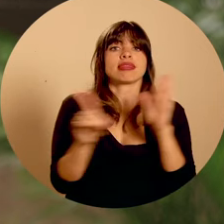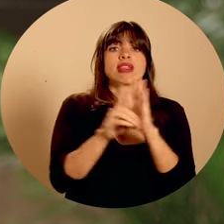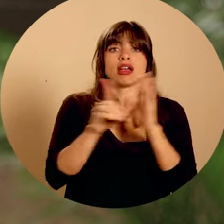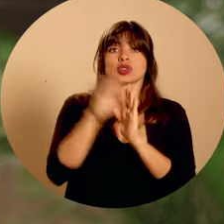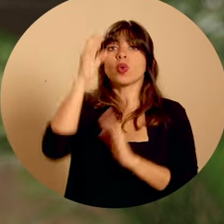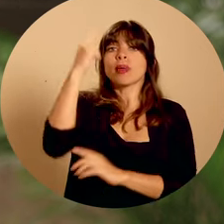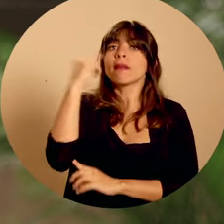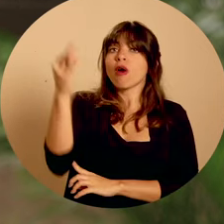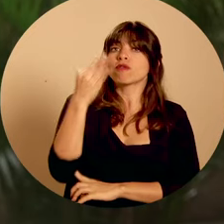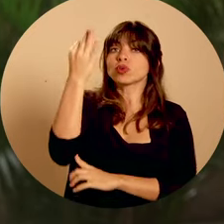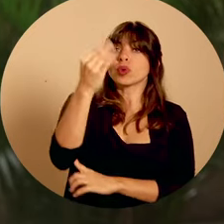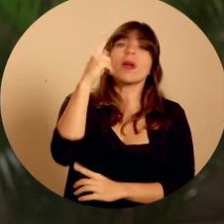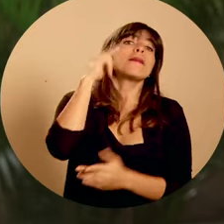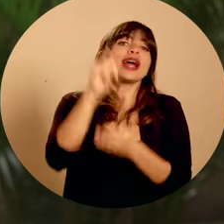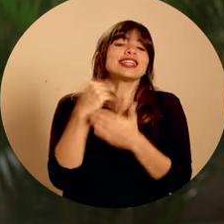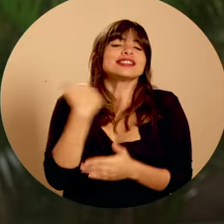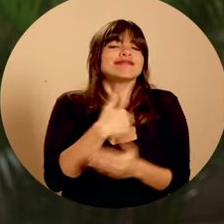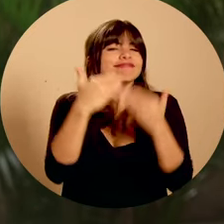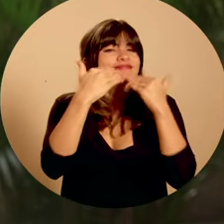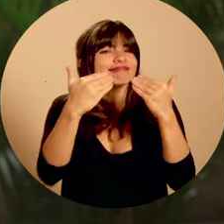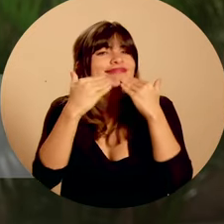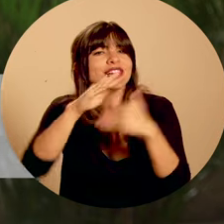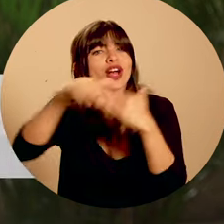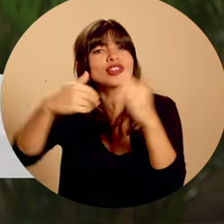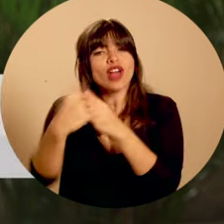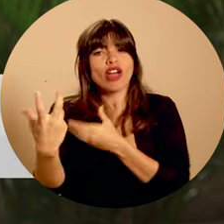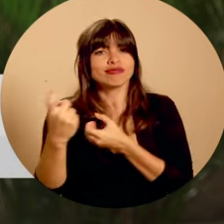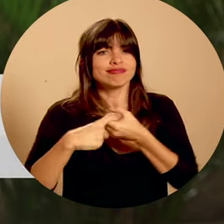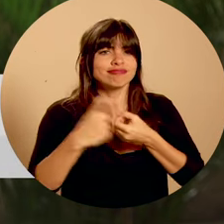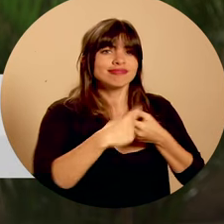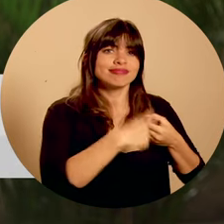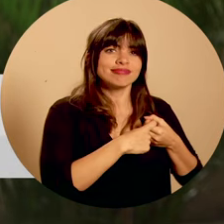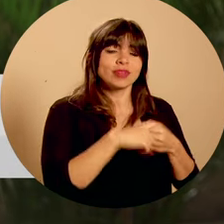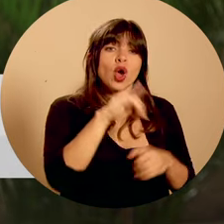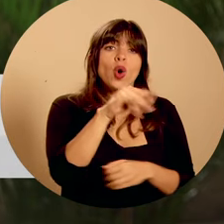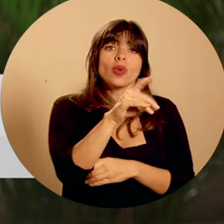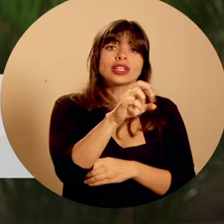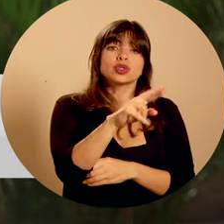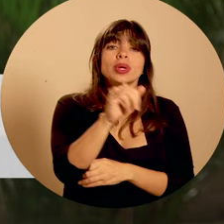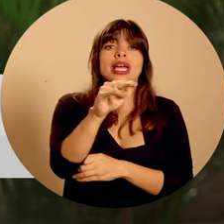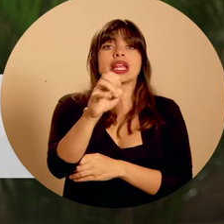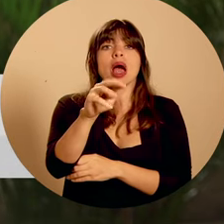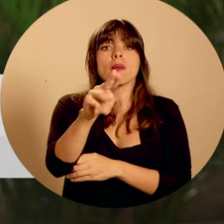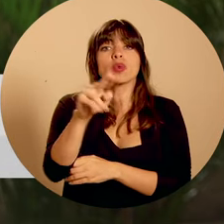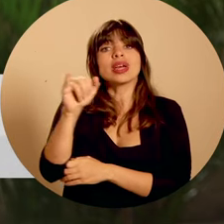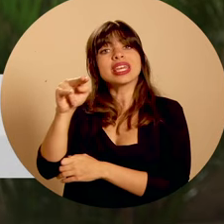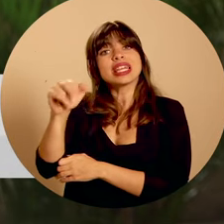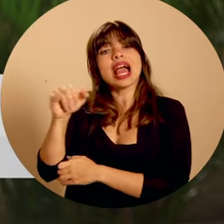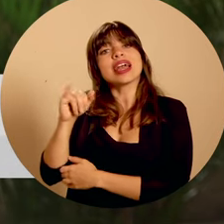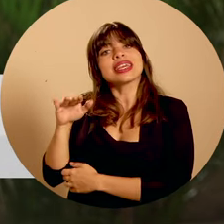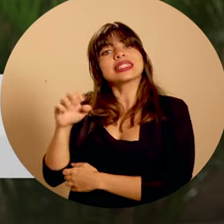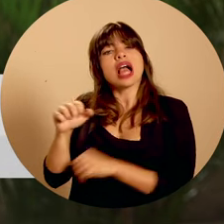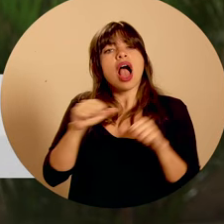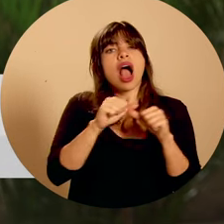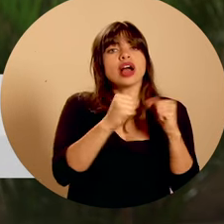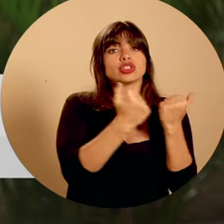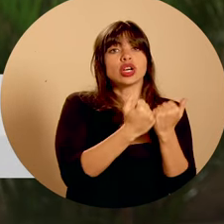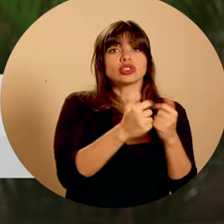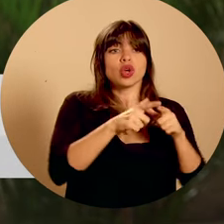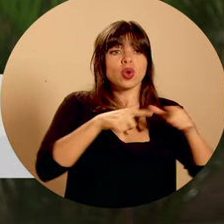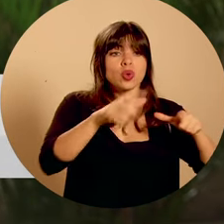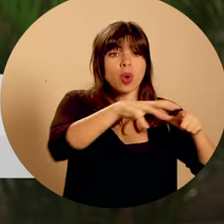derechos culturales a futuro. Por eso, agradecemos a todas las contrapartes que se sumaron, Jude Sur, Inamu, INA, ICE,